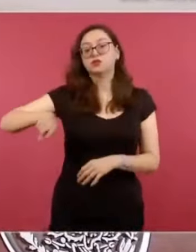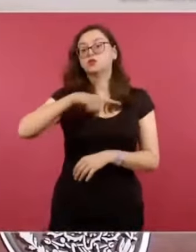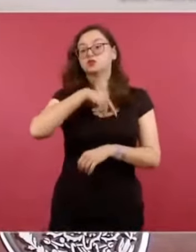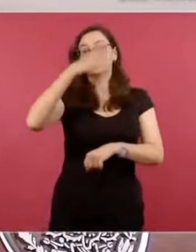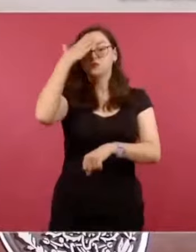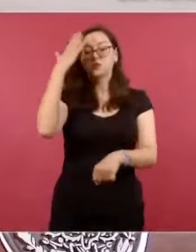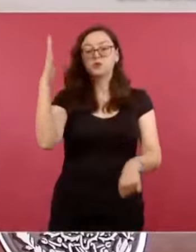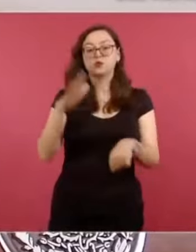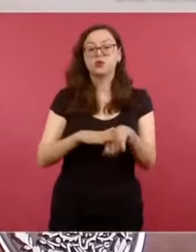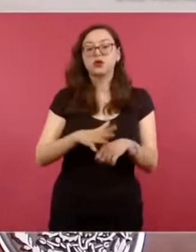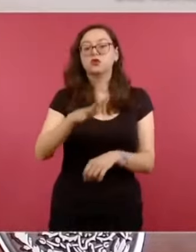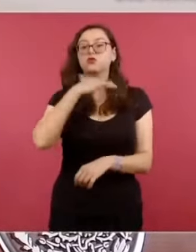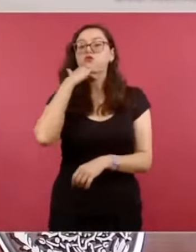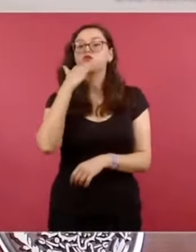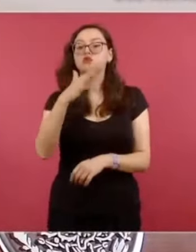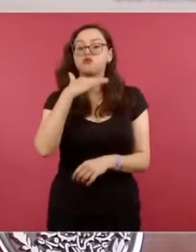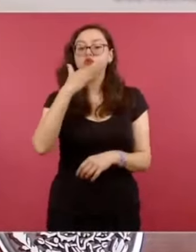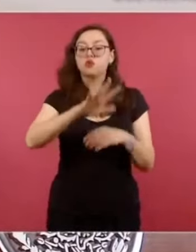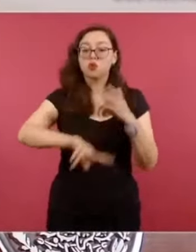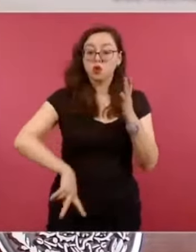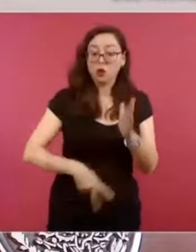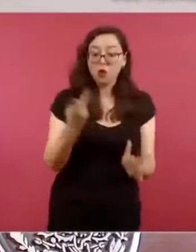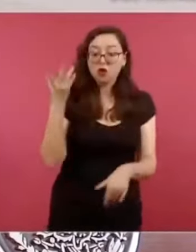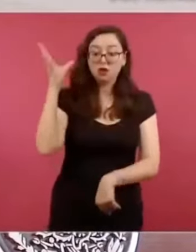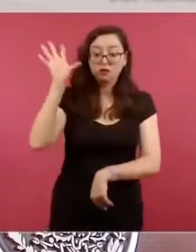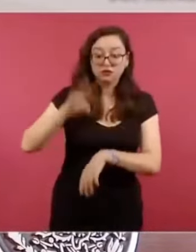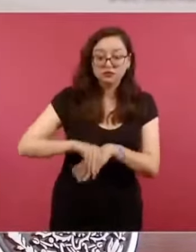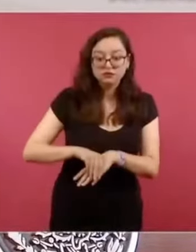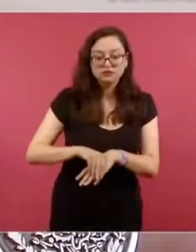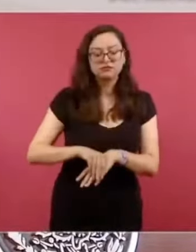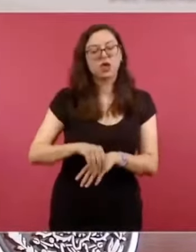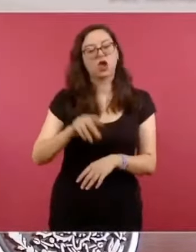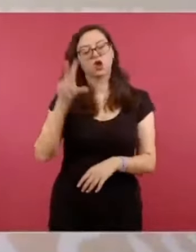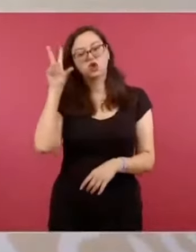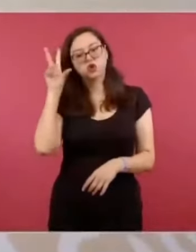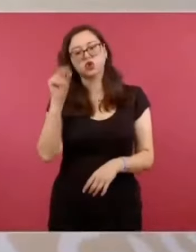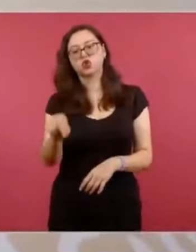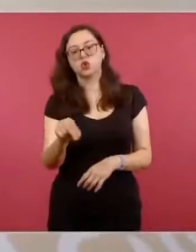sin titubeos